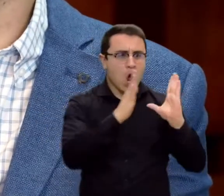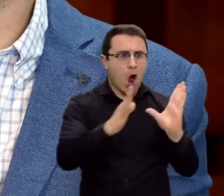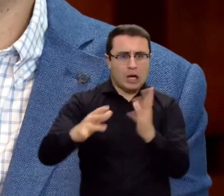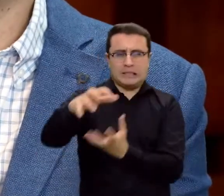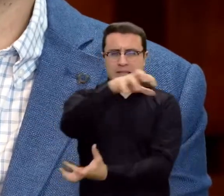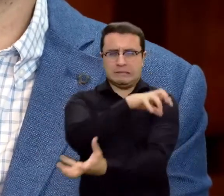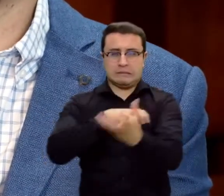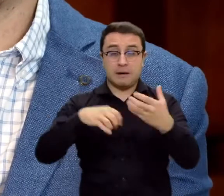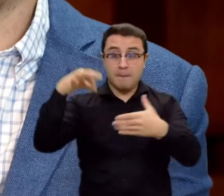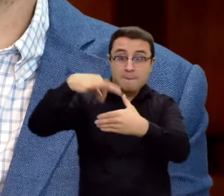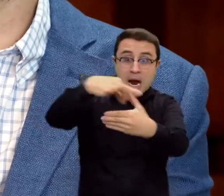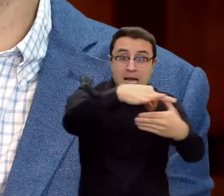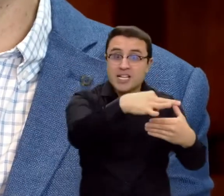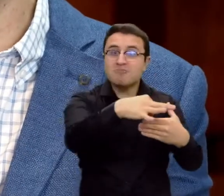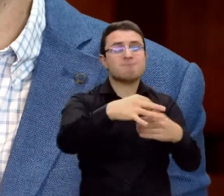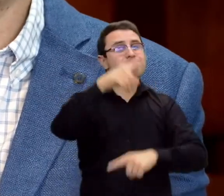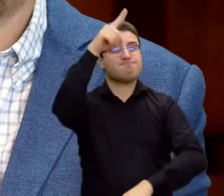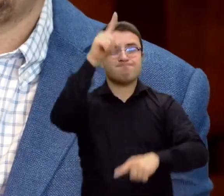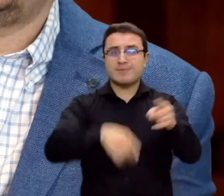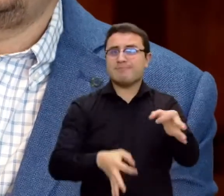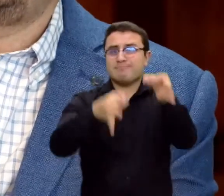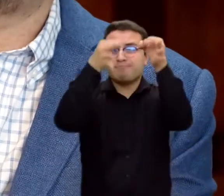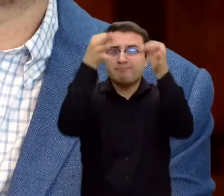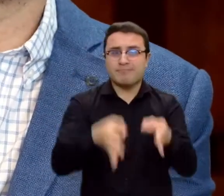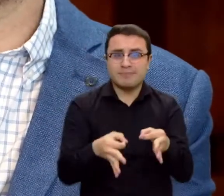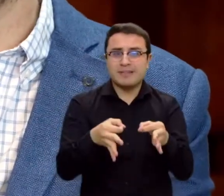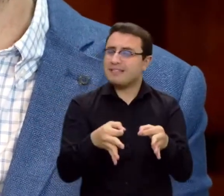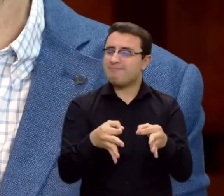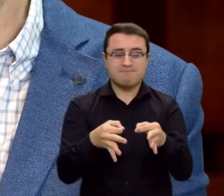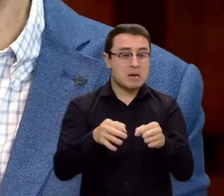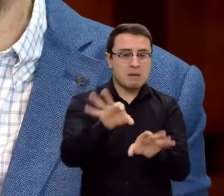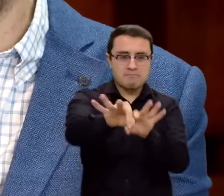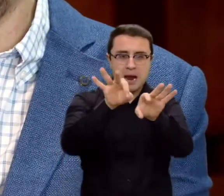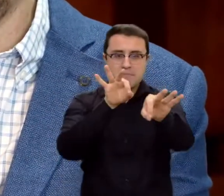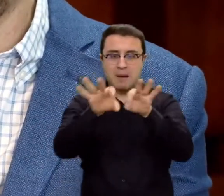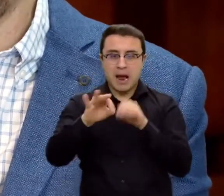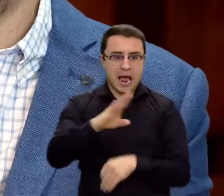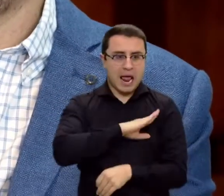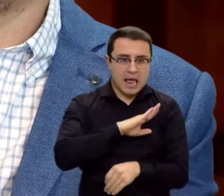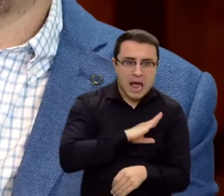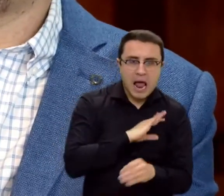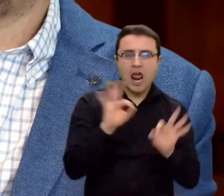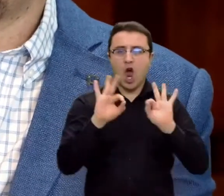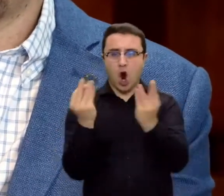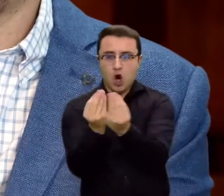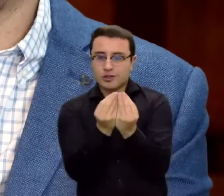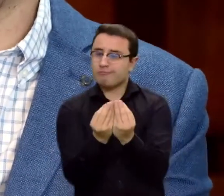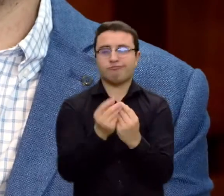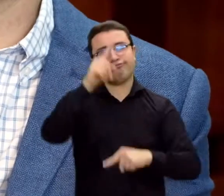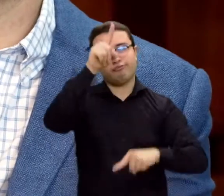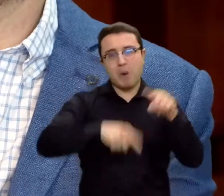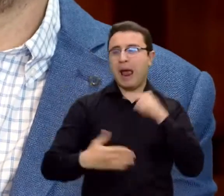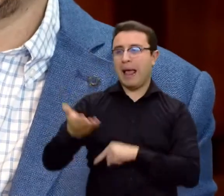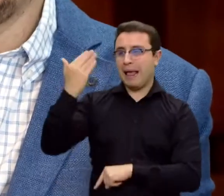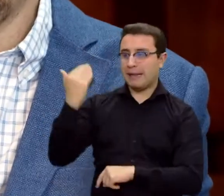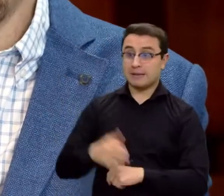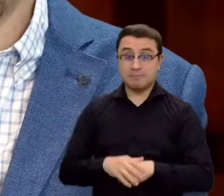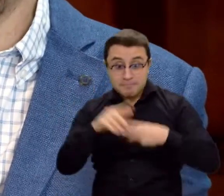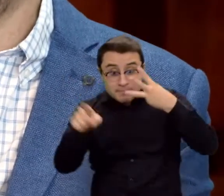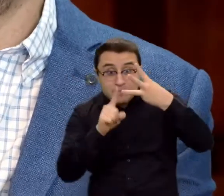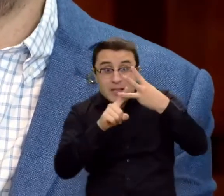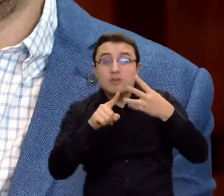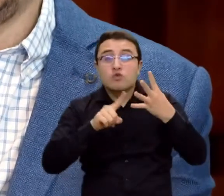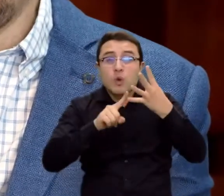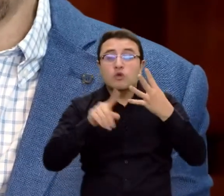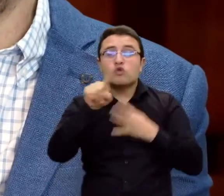no se pudieron concretar y no se pudieron elegir o sus alcaldes o sus consejos. Para el caso de Zutatausa, el alcalde